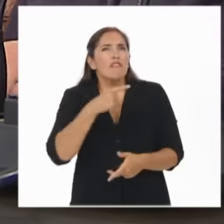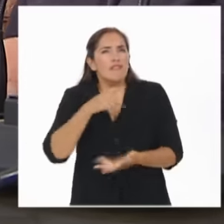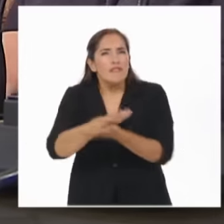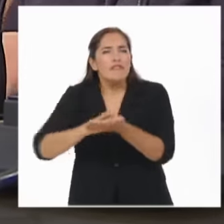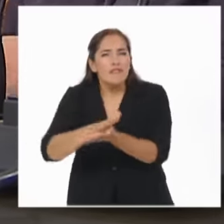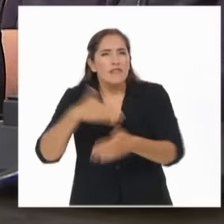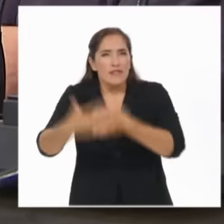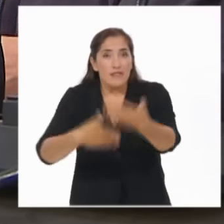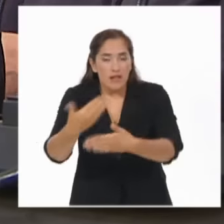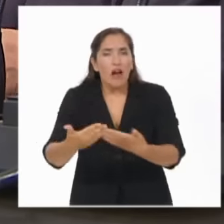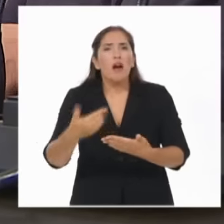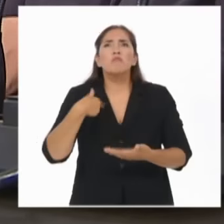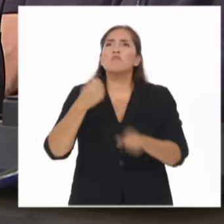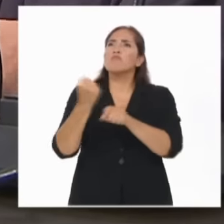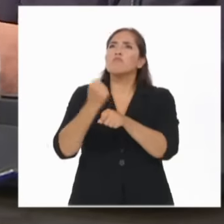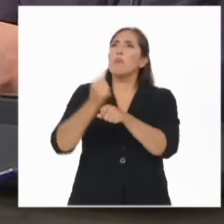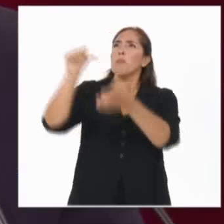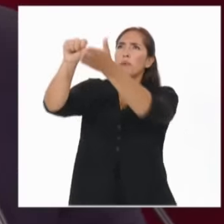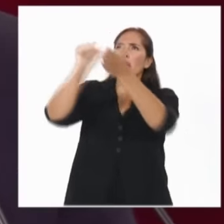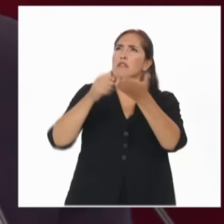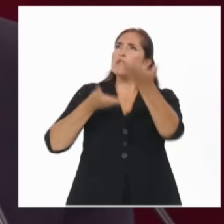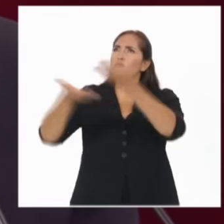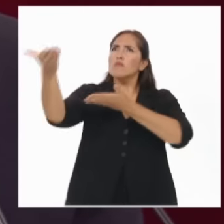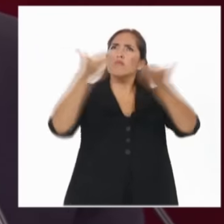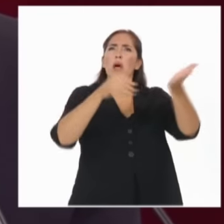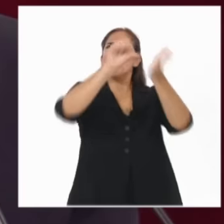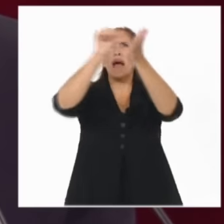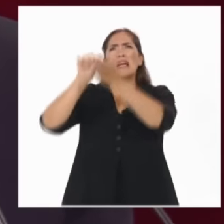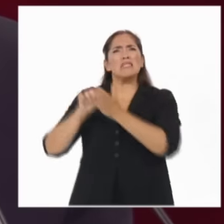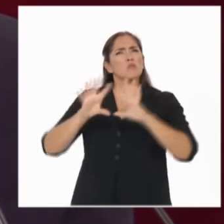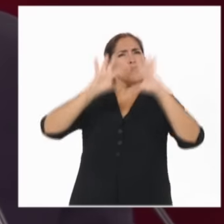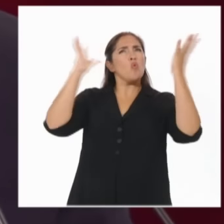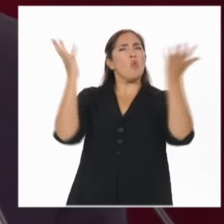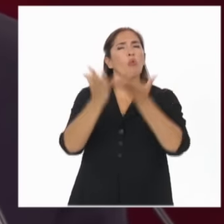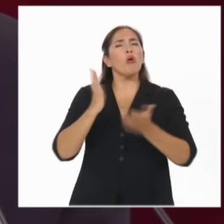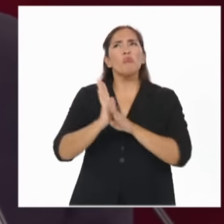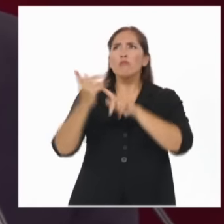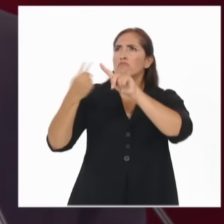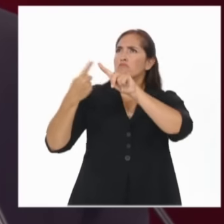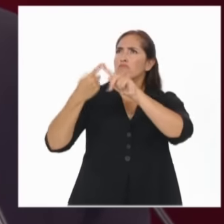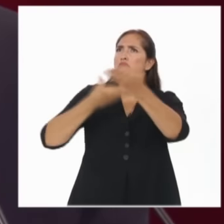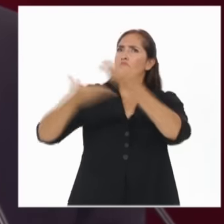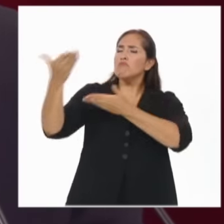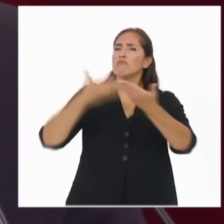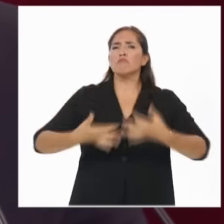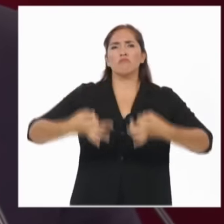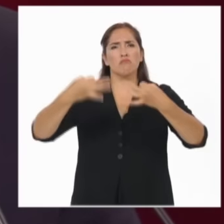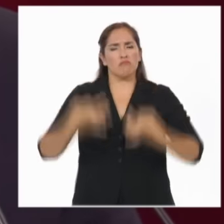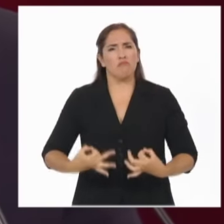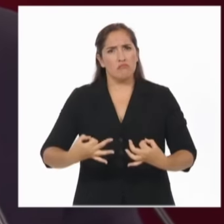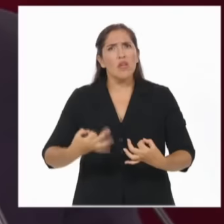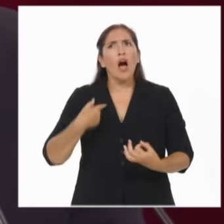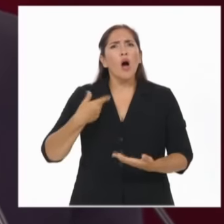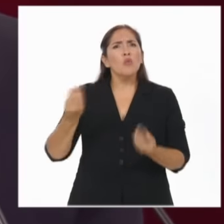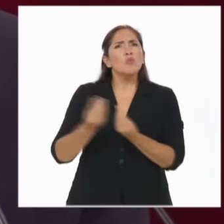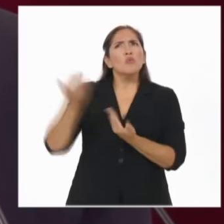Establecimos relaciones maduras y pragmáticas con todos los países del mundo. Y recibimos las visitas de decenas